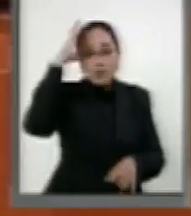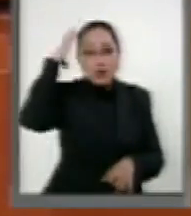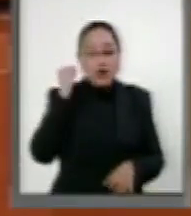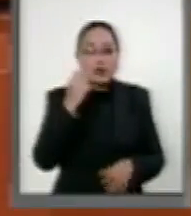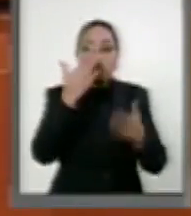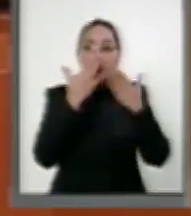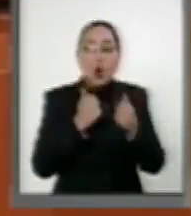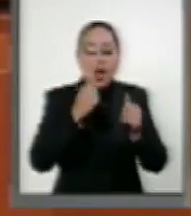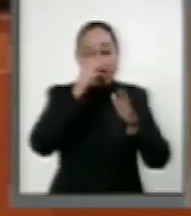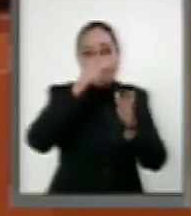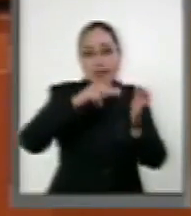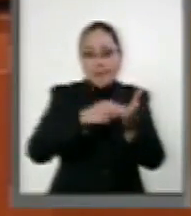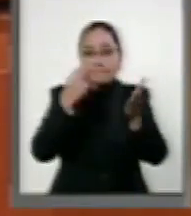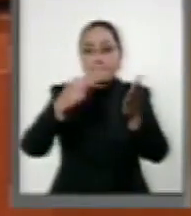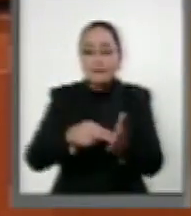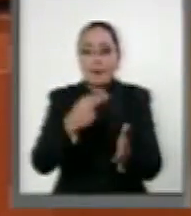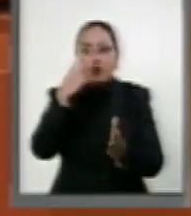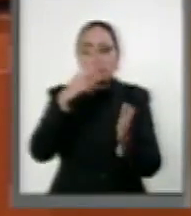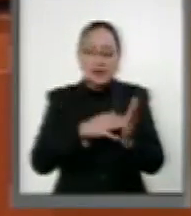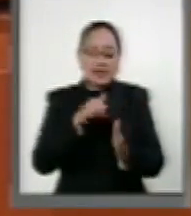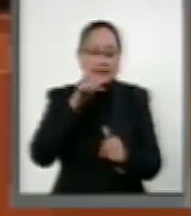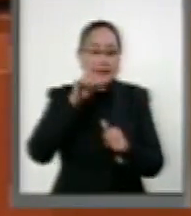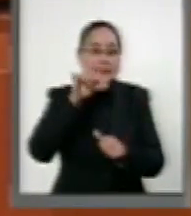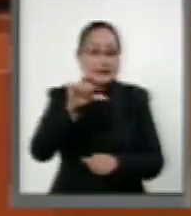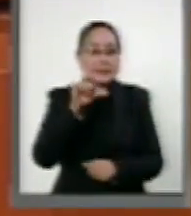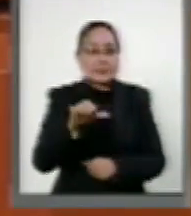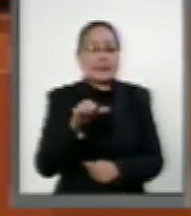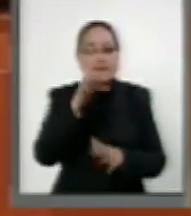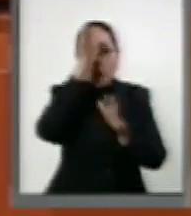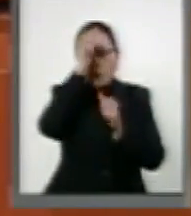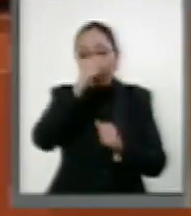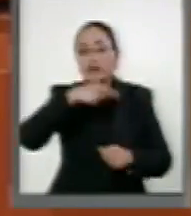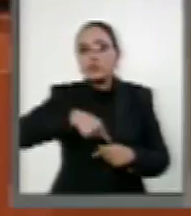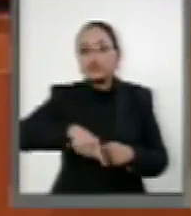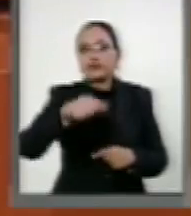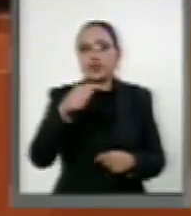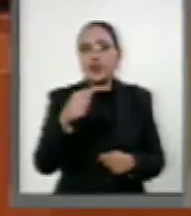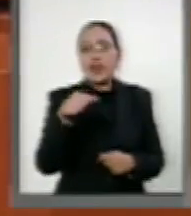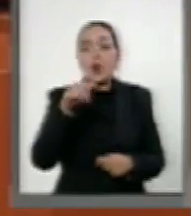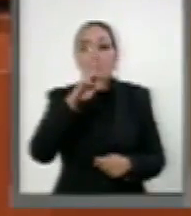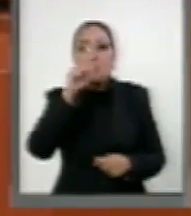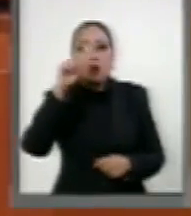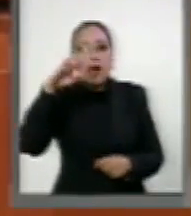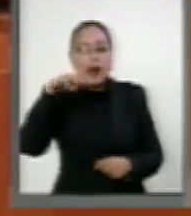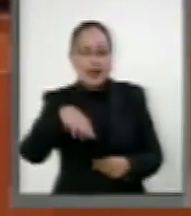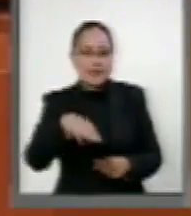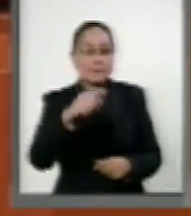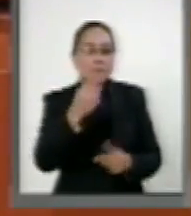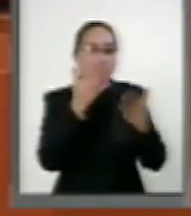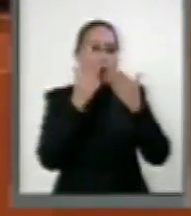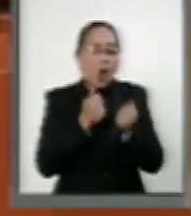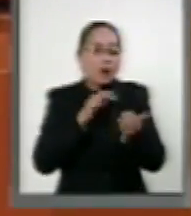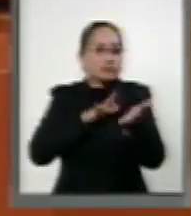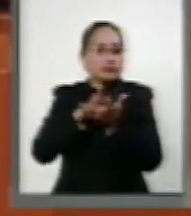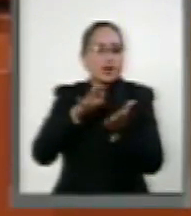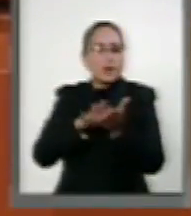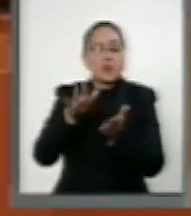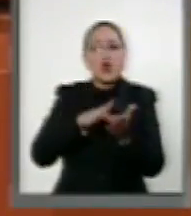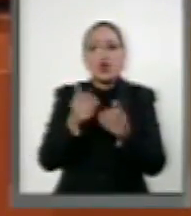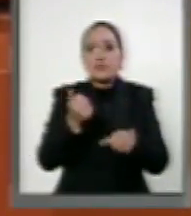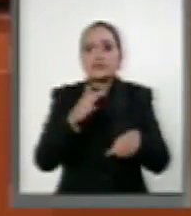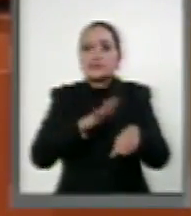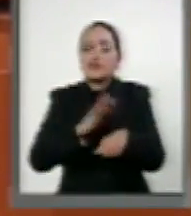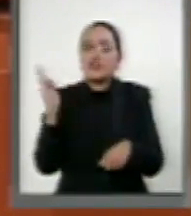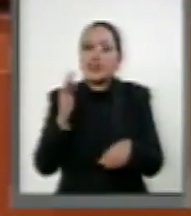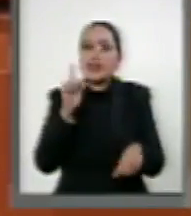convenio de subsidio ordinario 2016 por lo cual la UAM no ha recibido la primera administración federal y no dispone